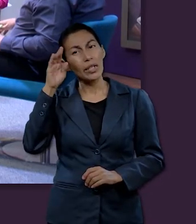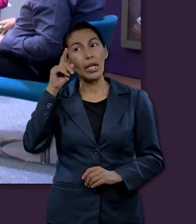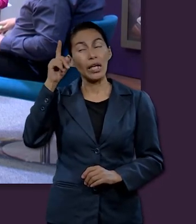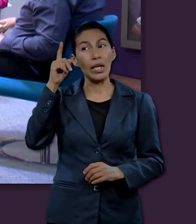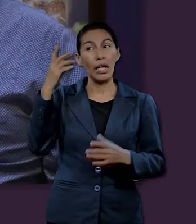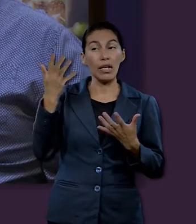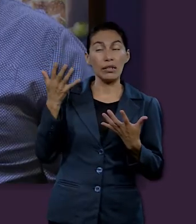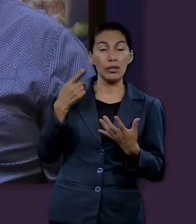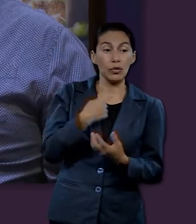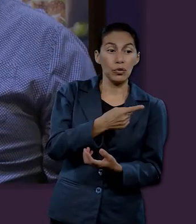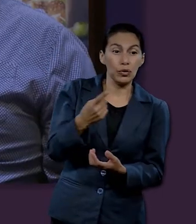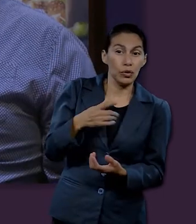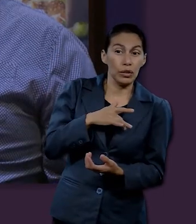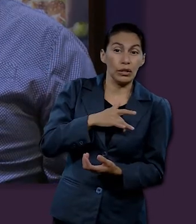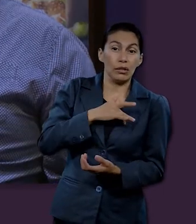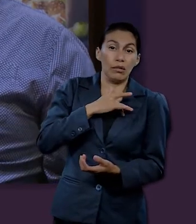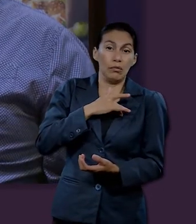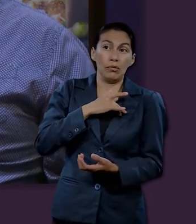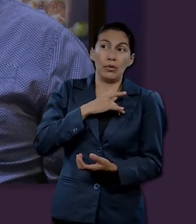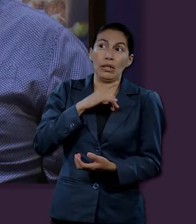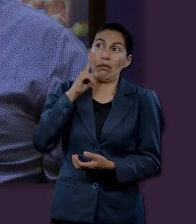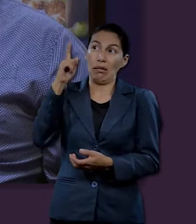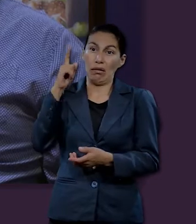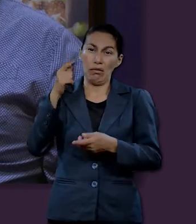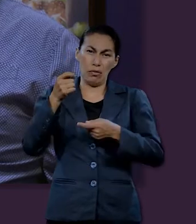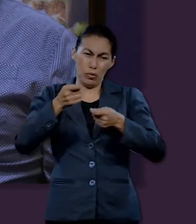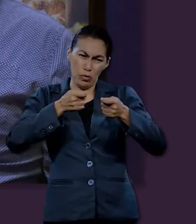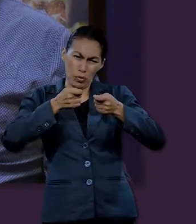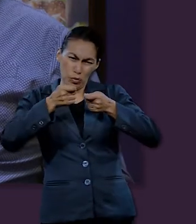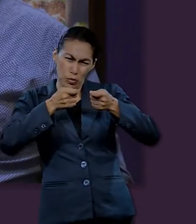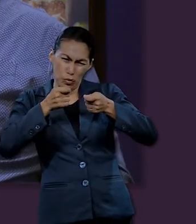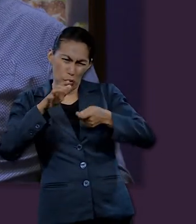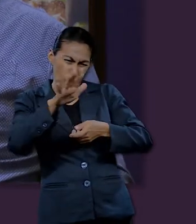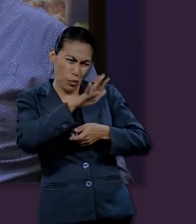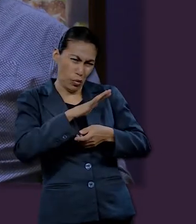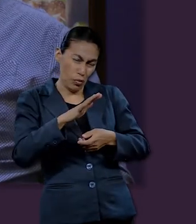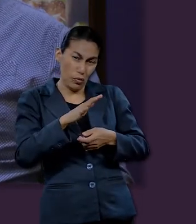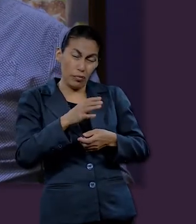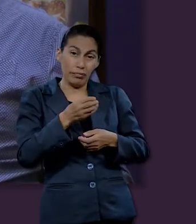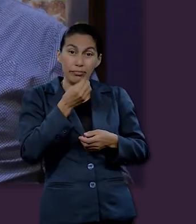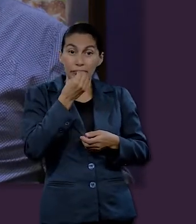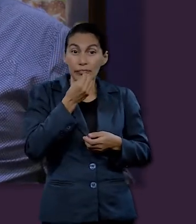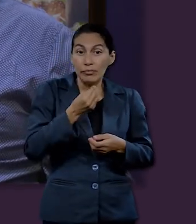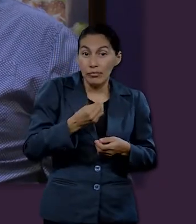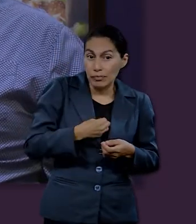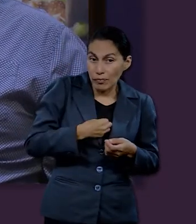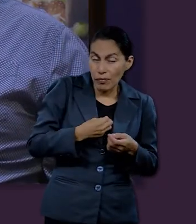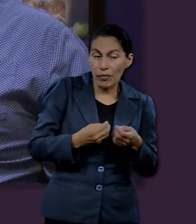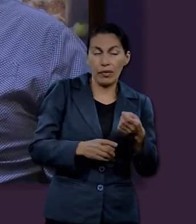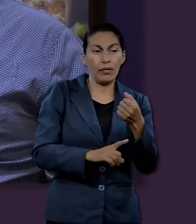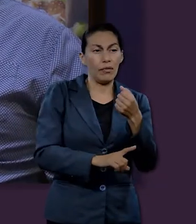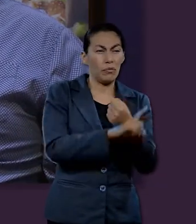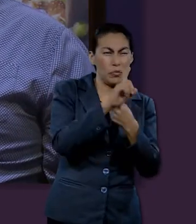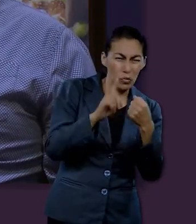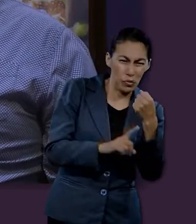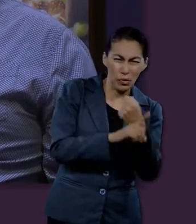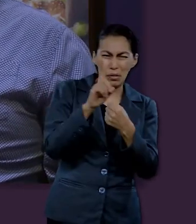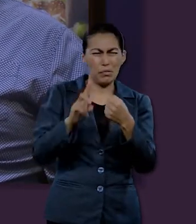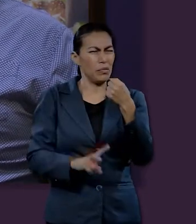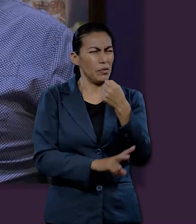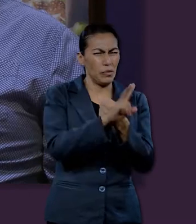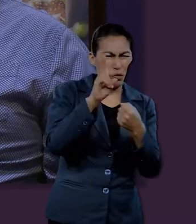garantía, ¿no? De que Dios al final tiene el control de todo y que por más violento, corrupto y